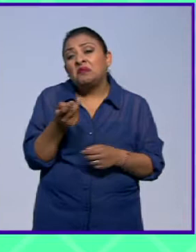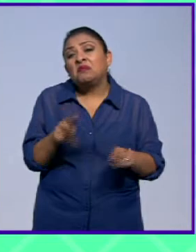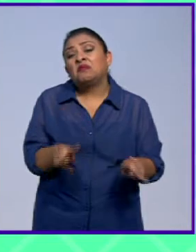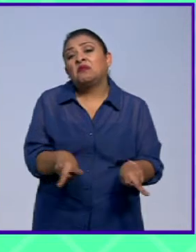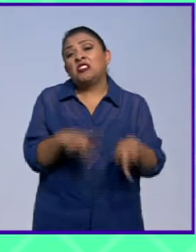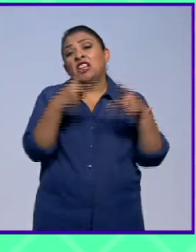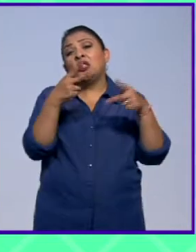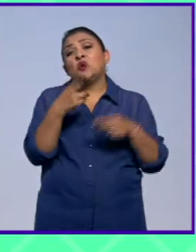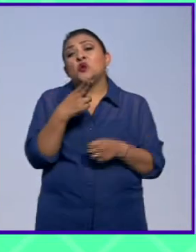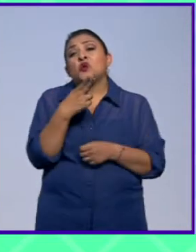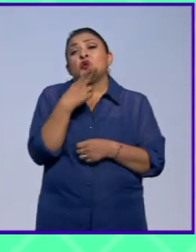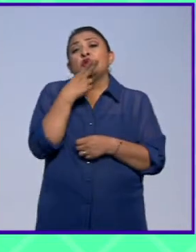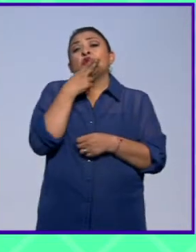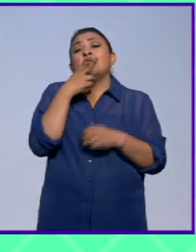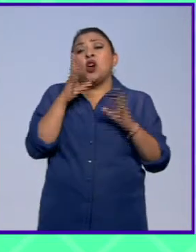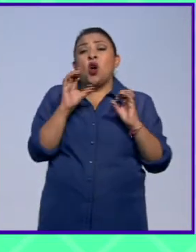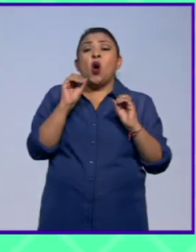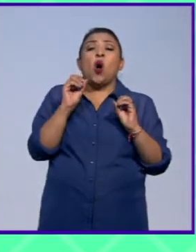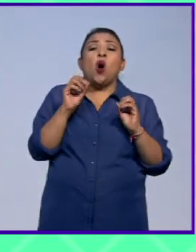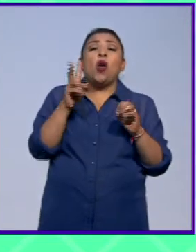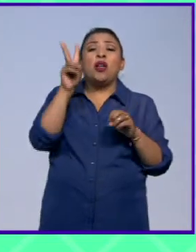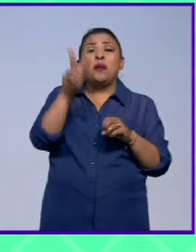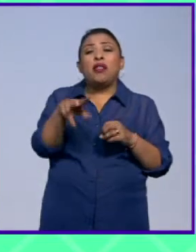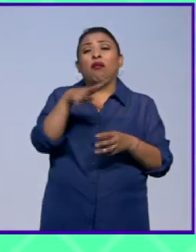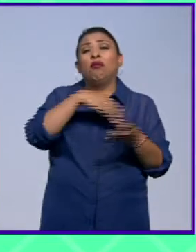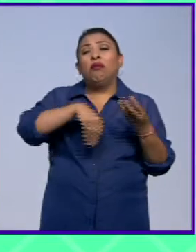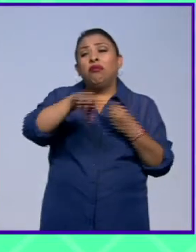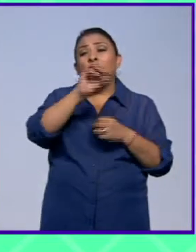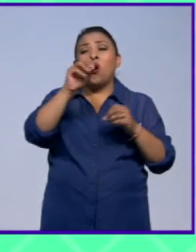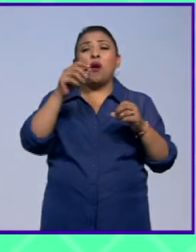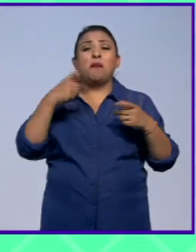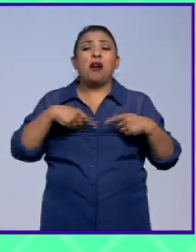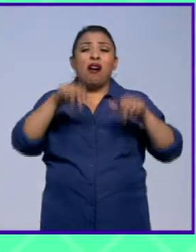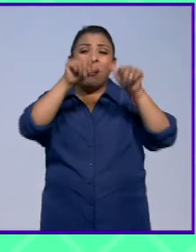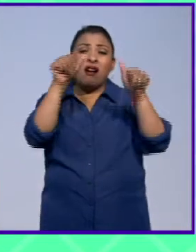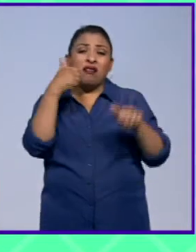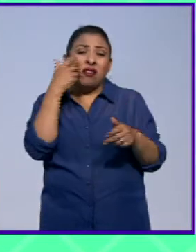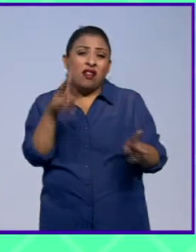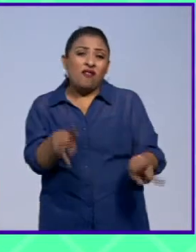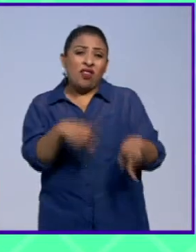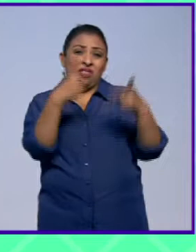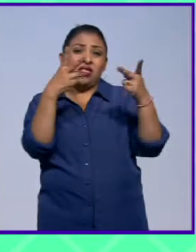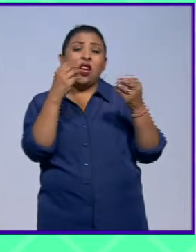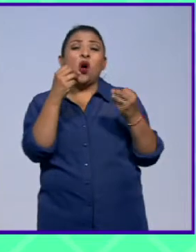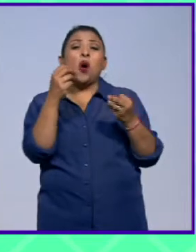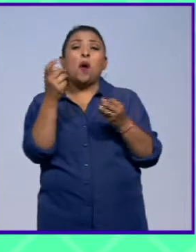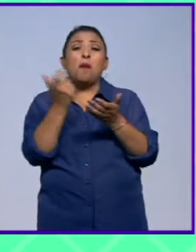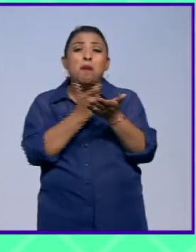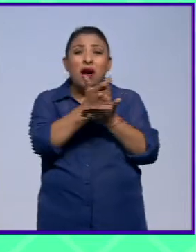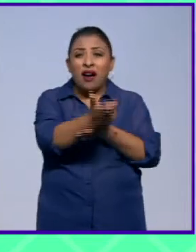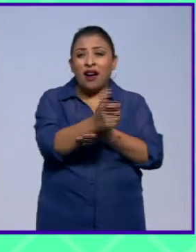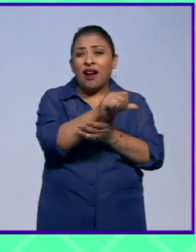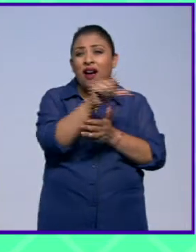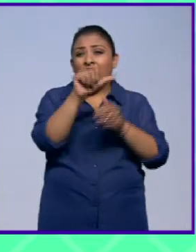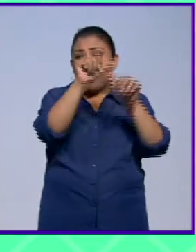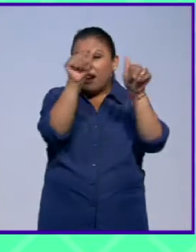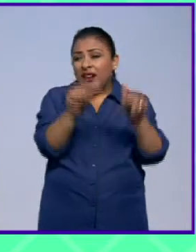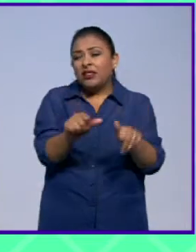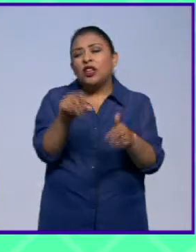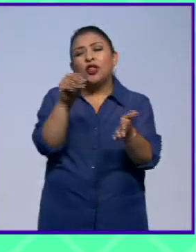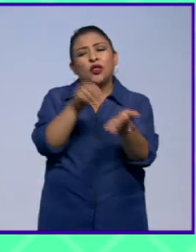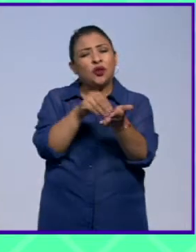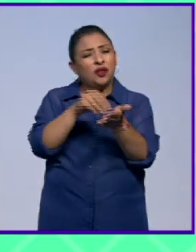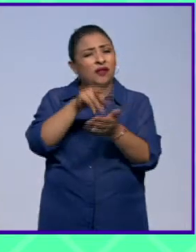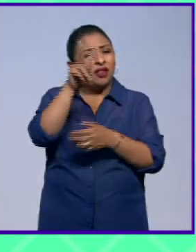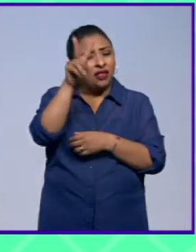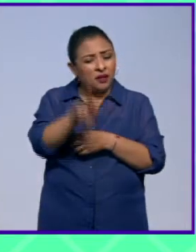comercializar el patrimonio si se le quiere explotar o que si un artista quiere vender su obra o cobrar por la obra que hace todavía sigue siendo